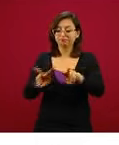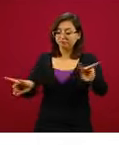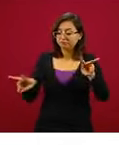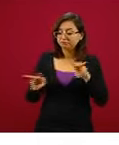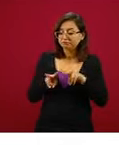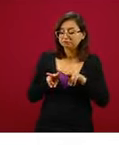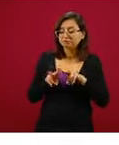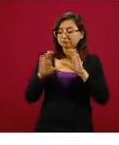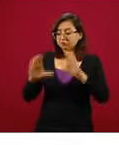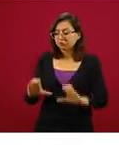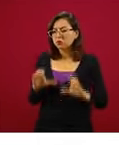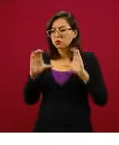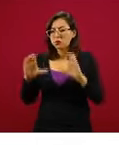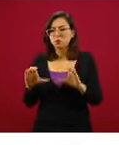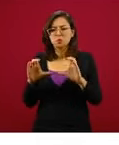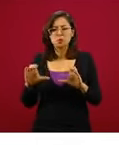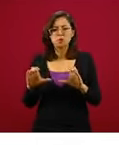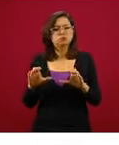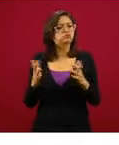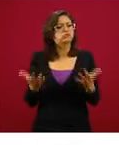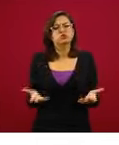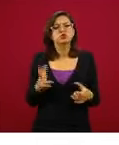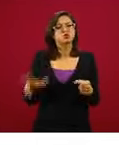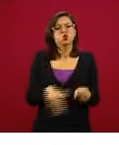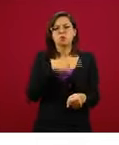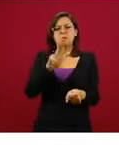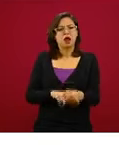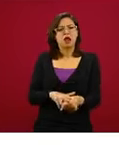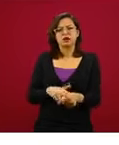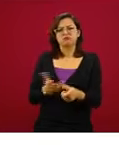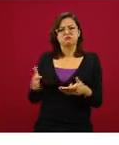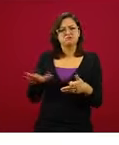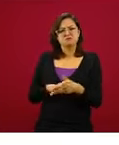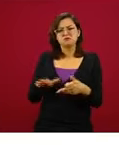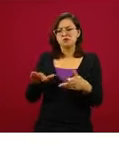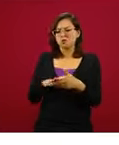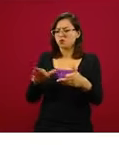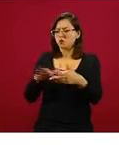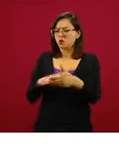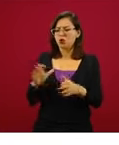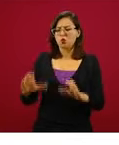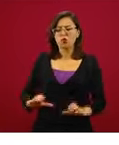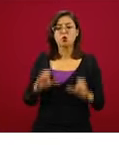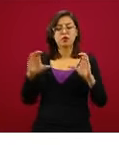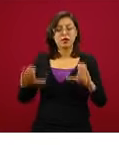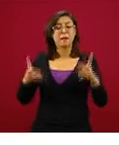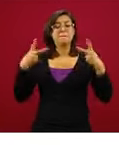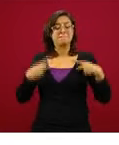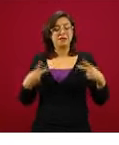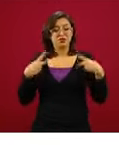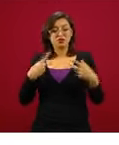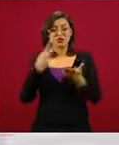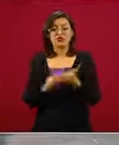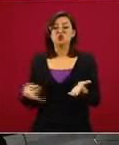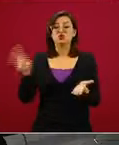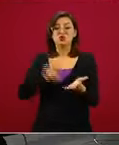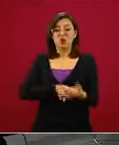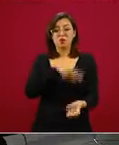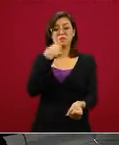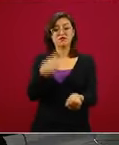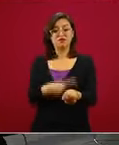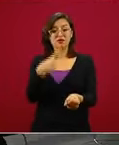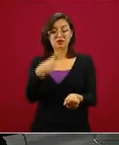vulnerables es un cuidado de control. Queremos que todas las personas con enfermedades crónicas